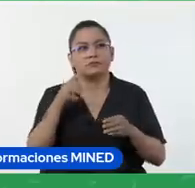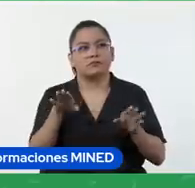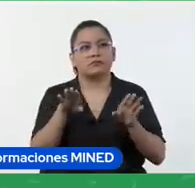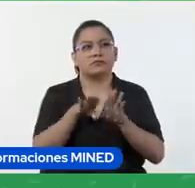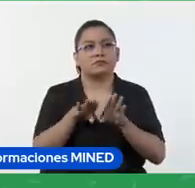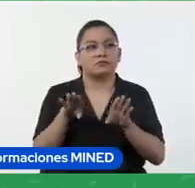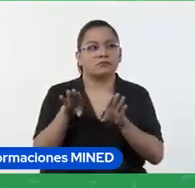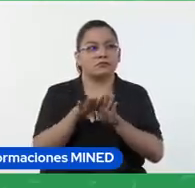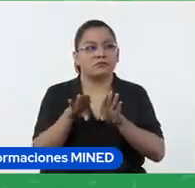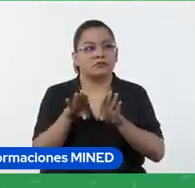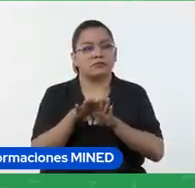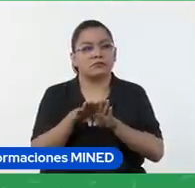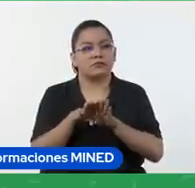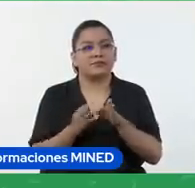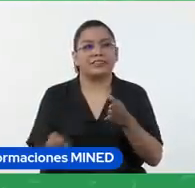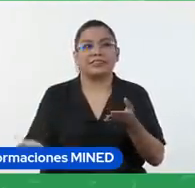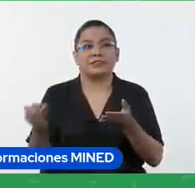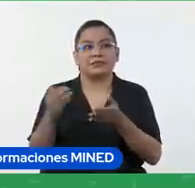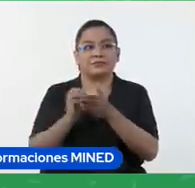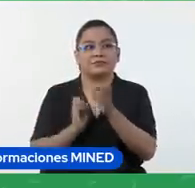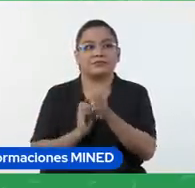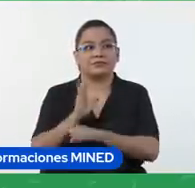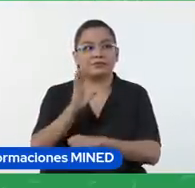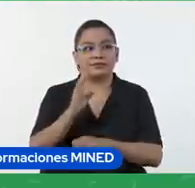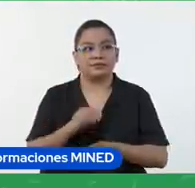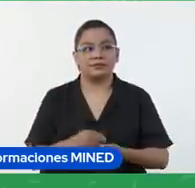jambor para volver a la presentación